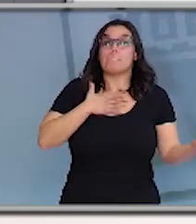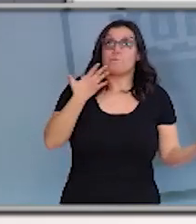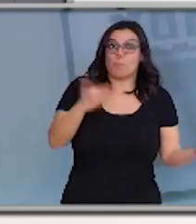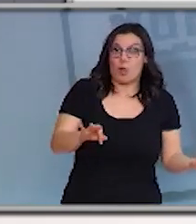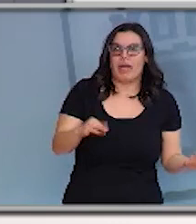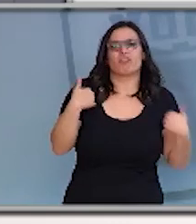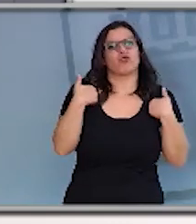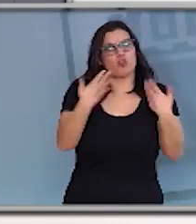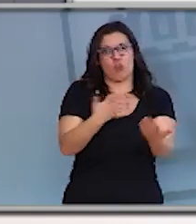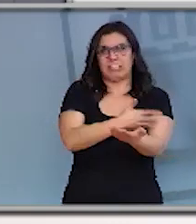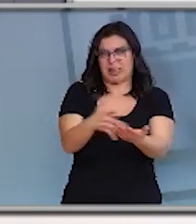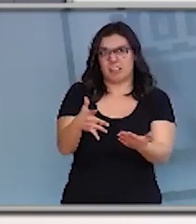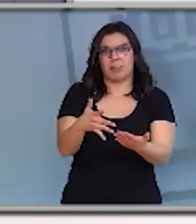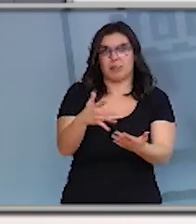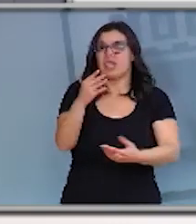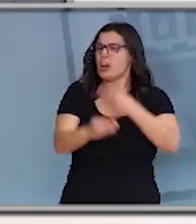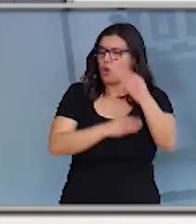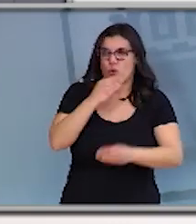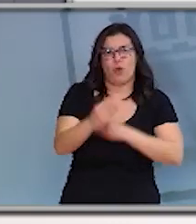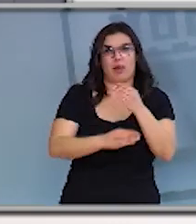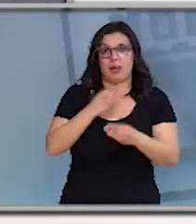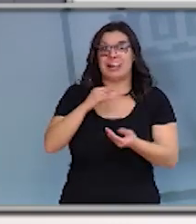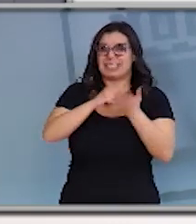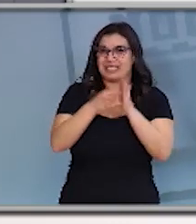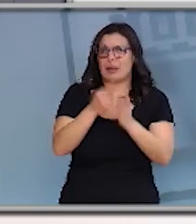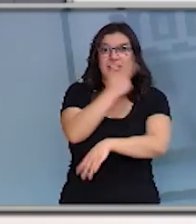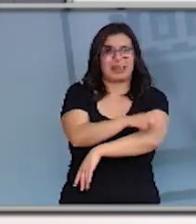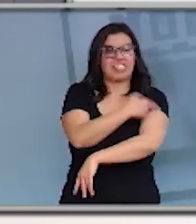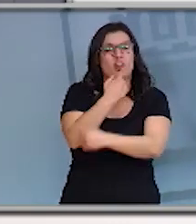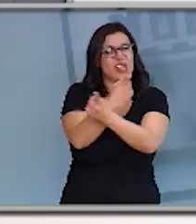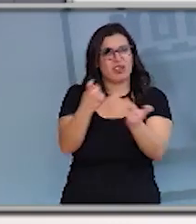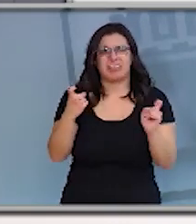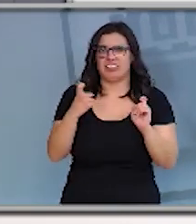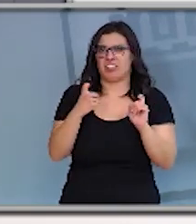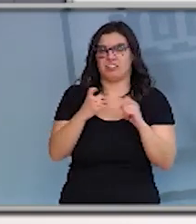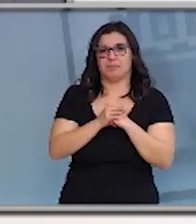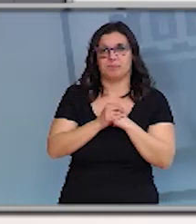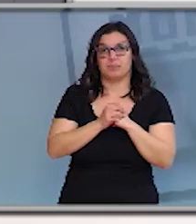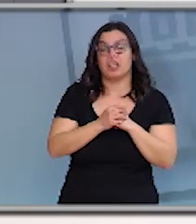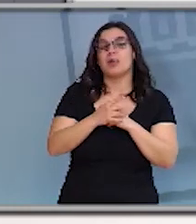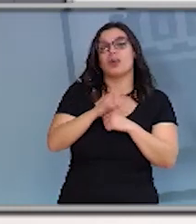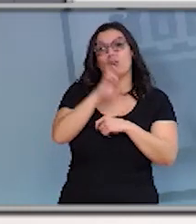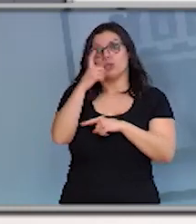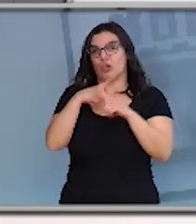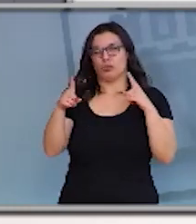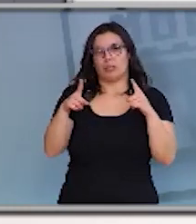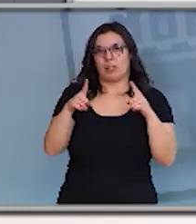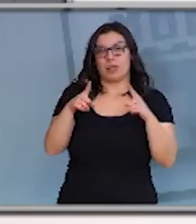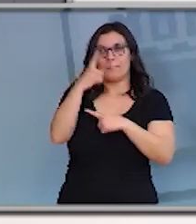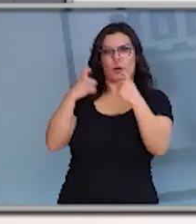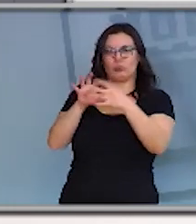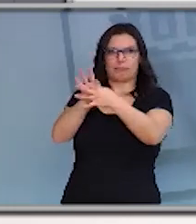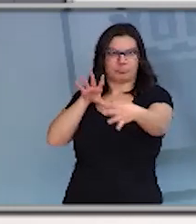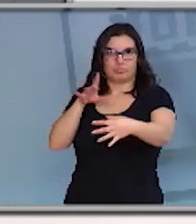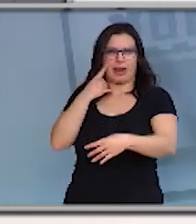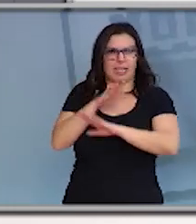donar que lo hagan lo necesita el sistema sanitario es absolutamente imprescindible y una pequeña cosa que no tiene nada que ver con la pregunta pero